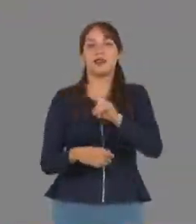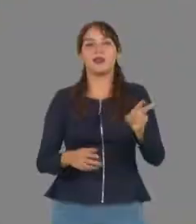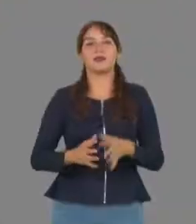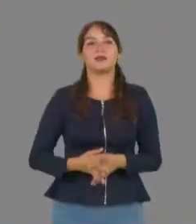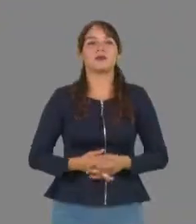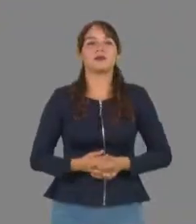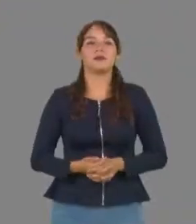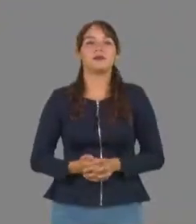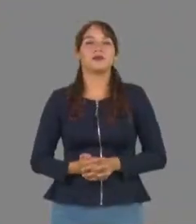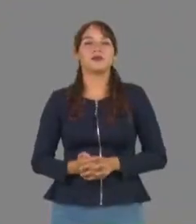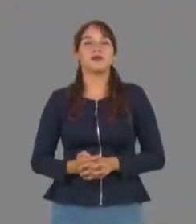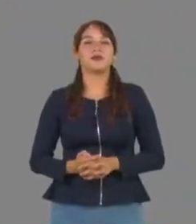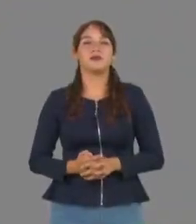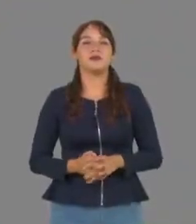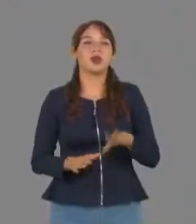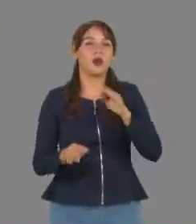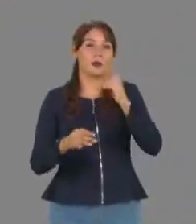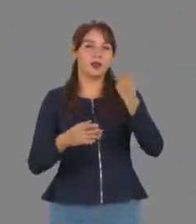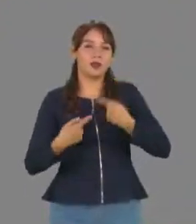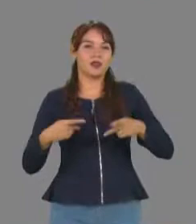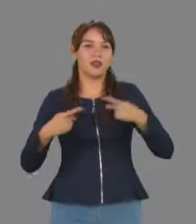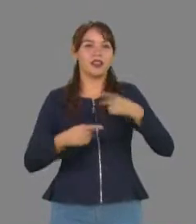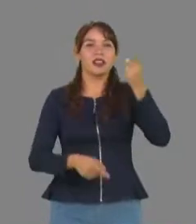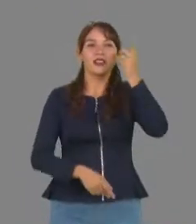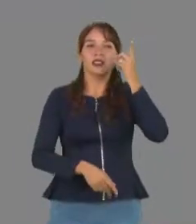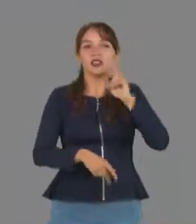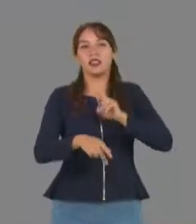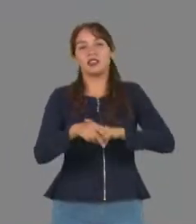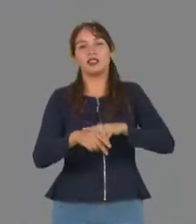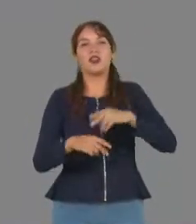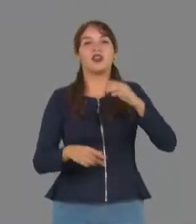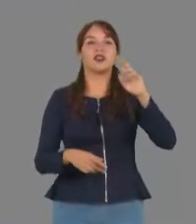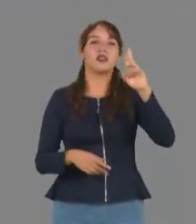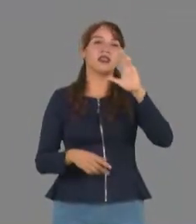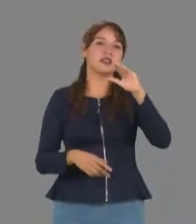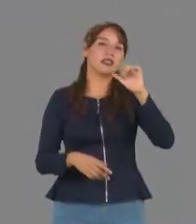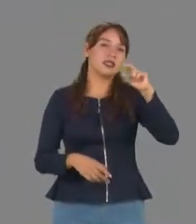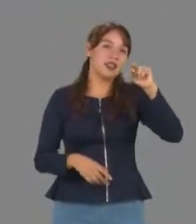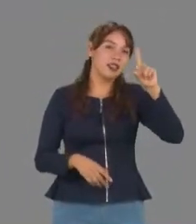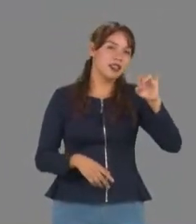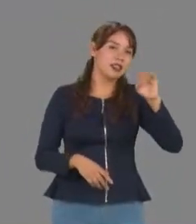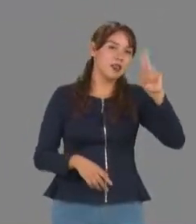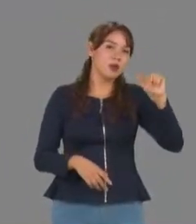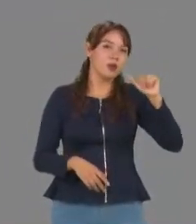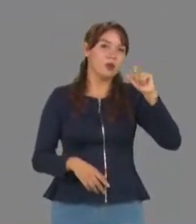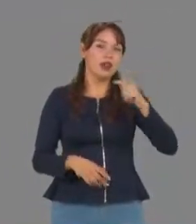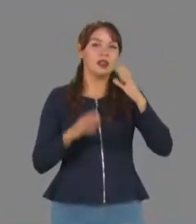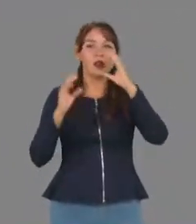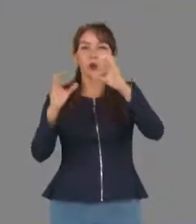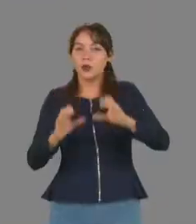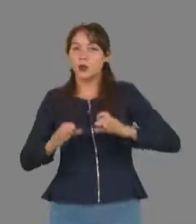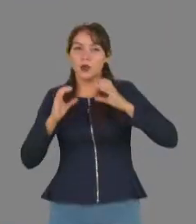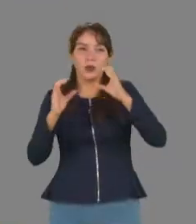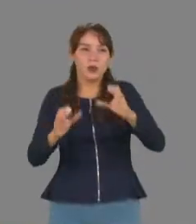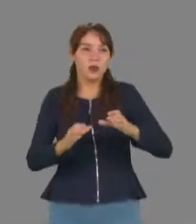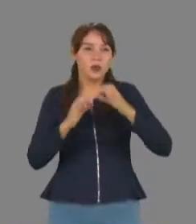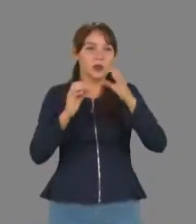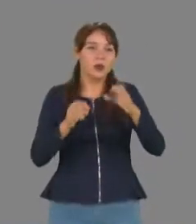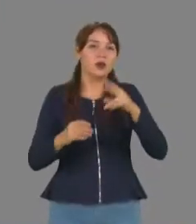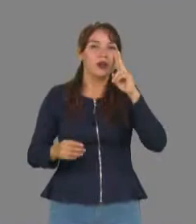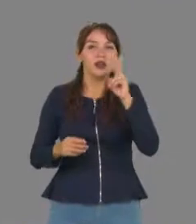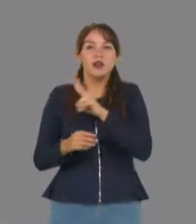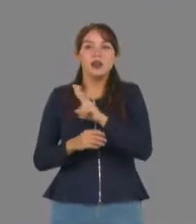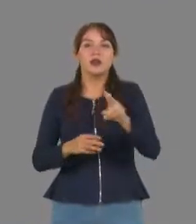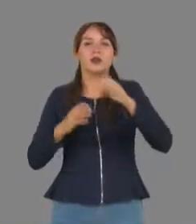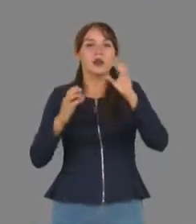gran público. Los directivos del Cendiguat, encabezados por Laura Margarita Ahumada López, cuidaron hasta el último detalle para que las mamás